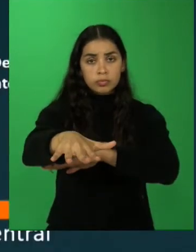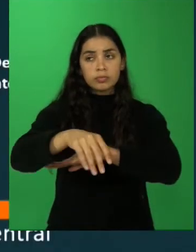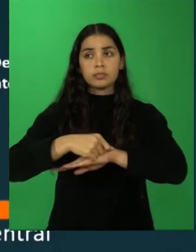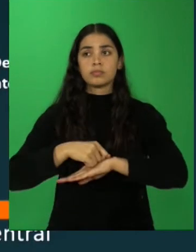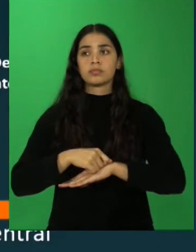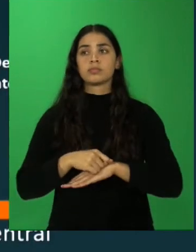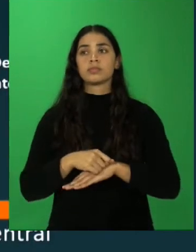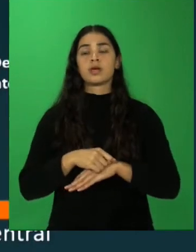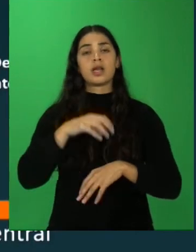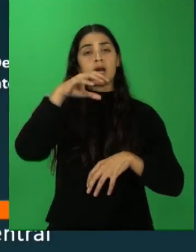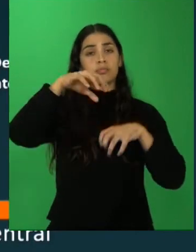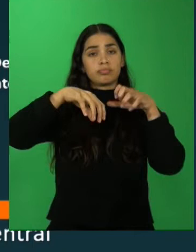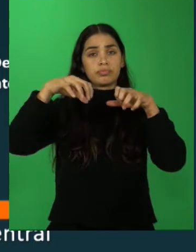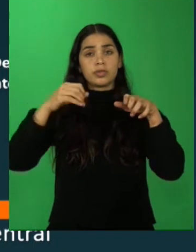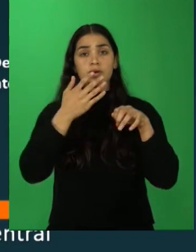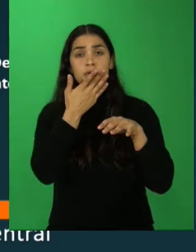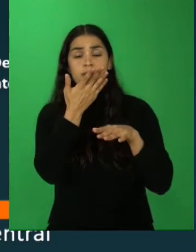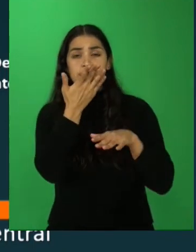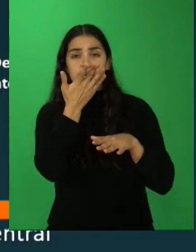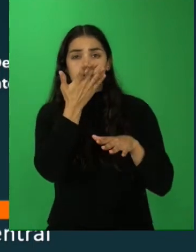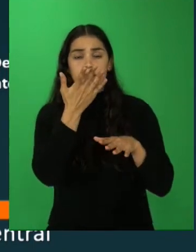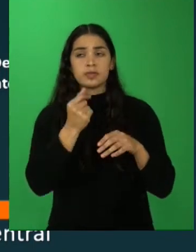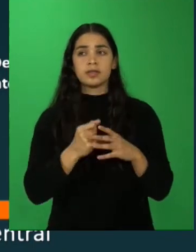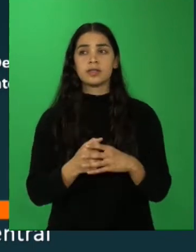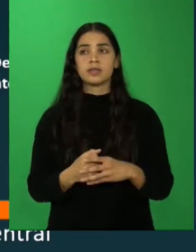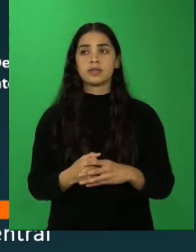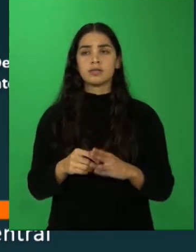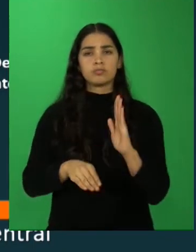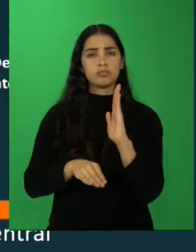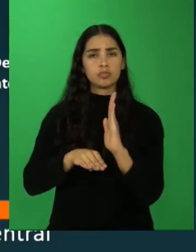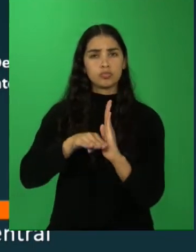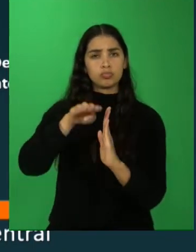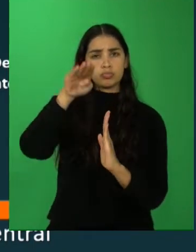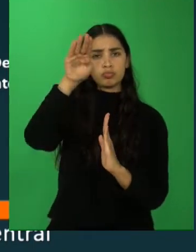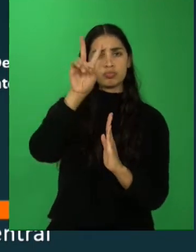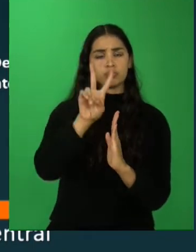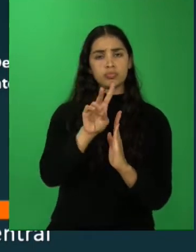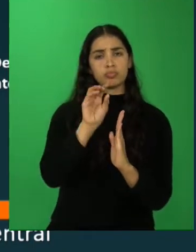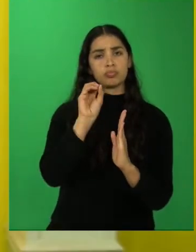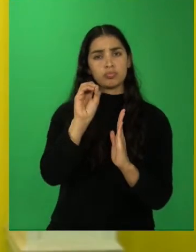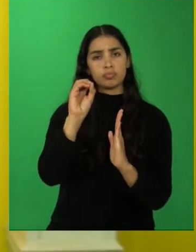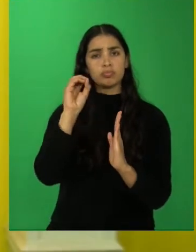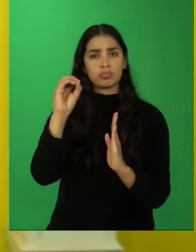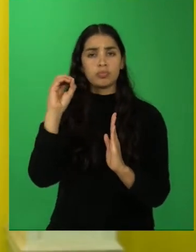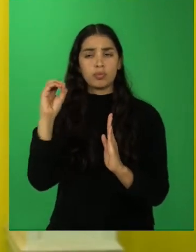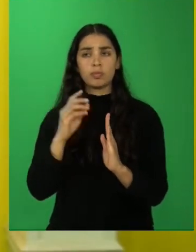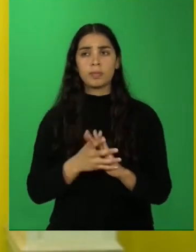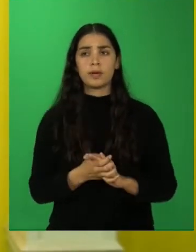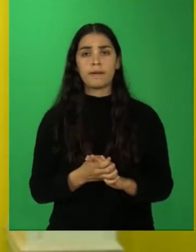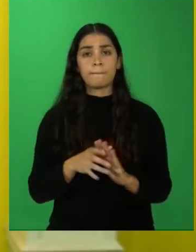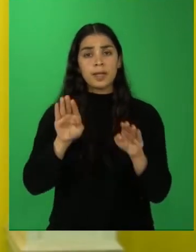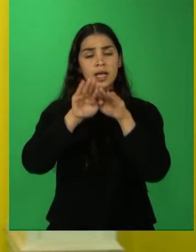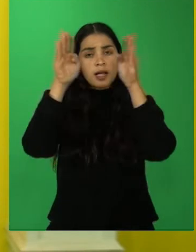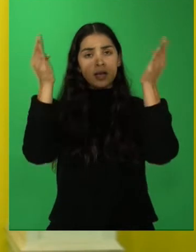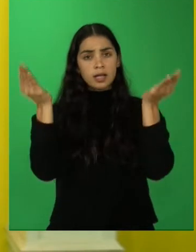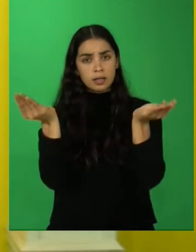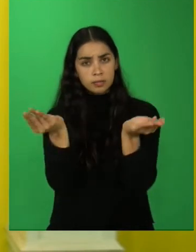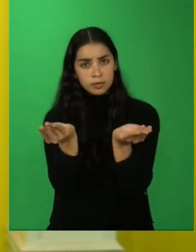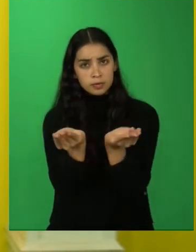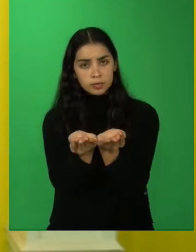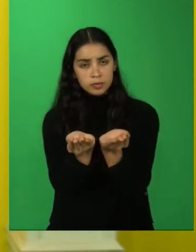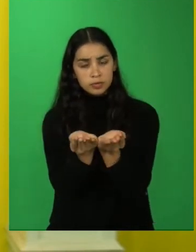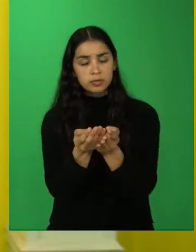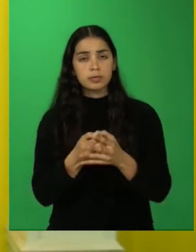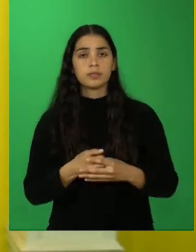cordillera de los Andes con 2.000 metros de altura sobre el nivel del mar, la depresión intermedia en donde se